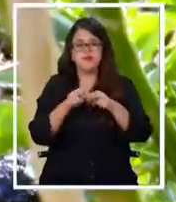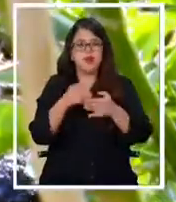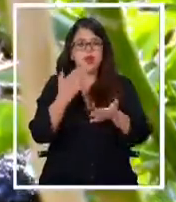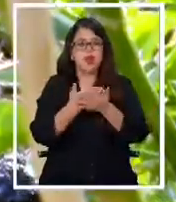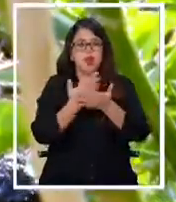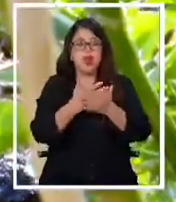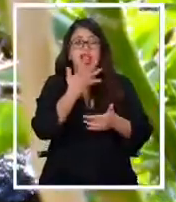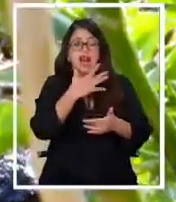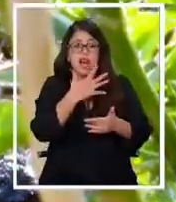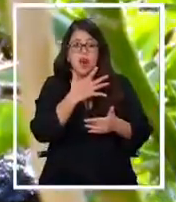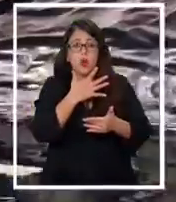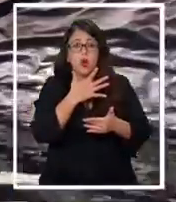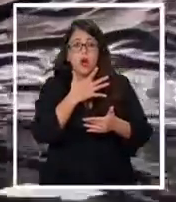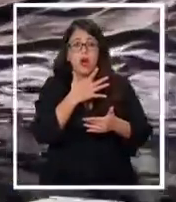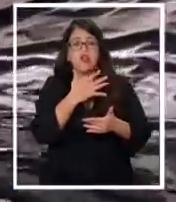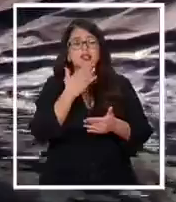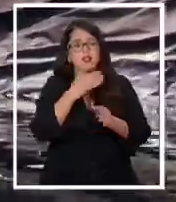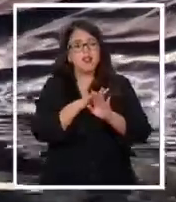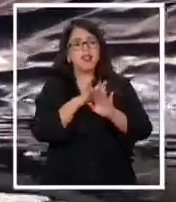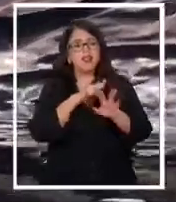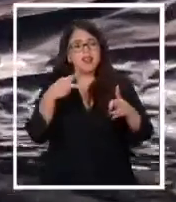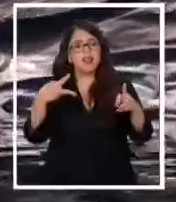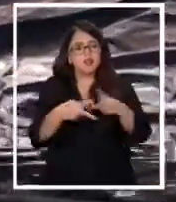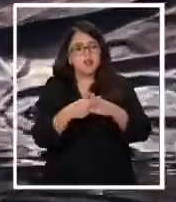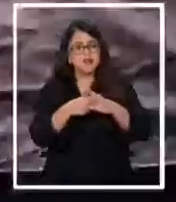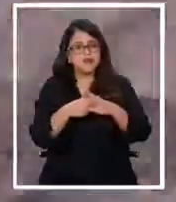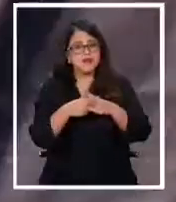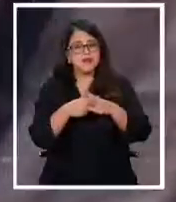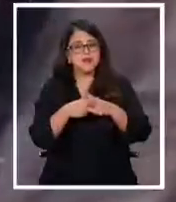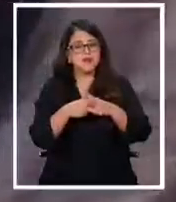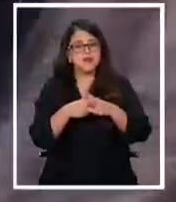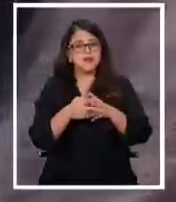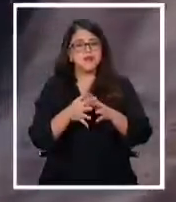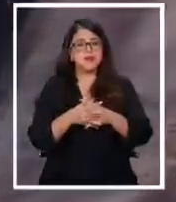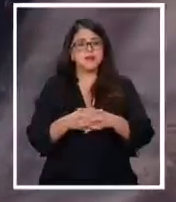aprovechar el agua al máximo y evitar cortes de suministro?